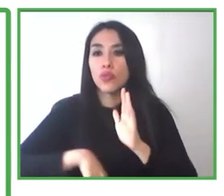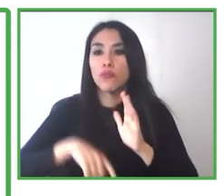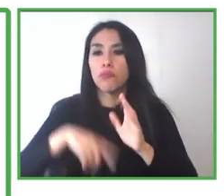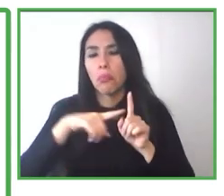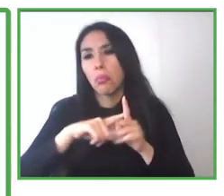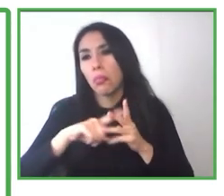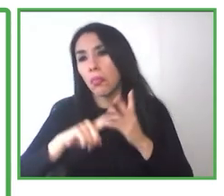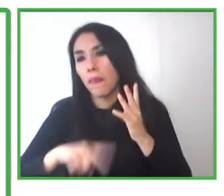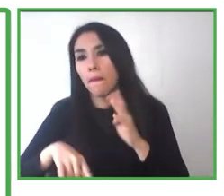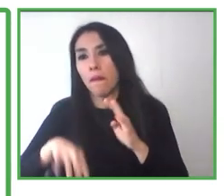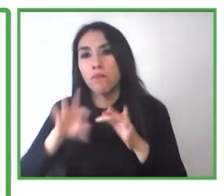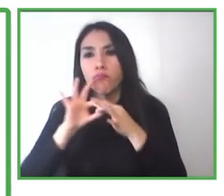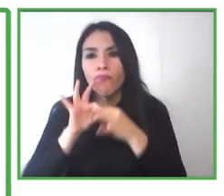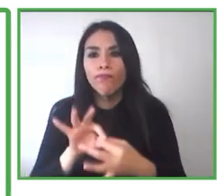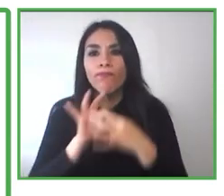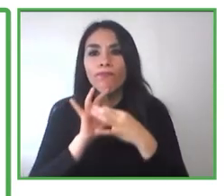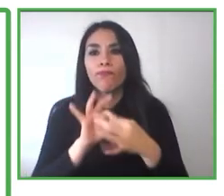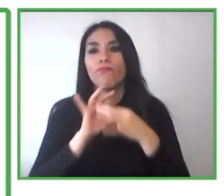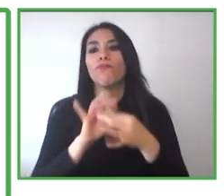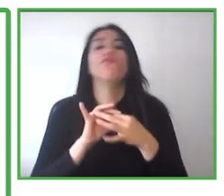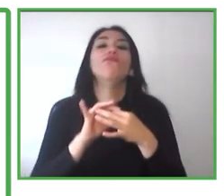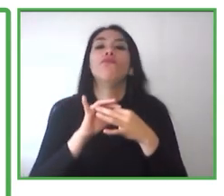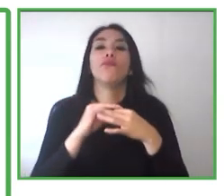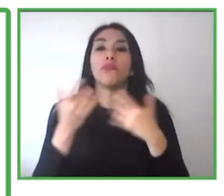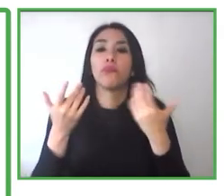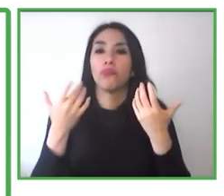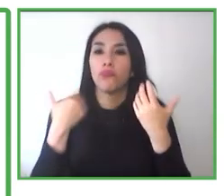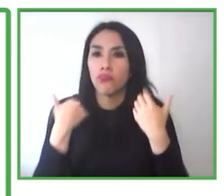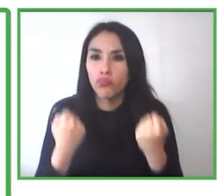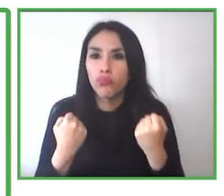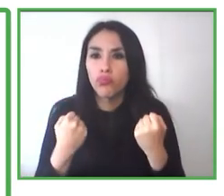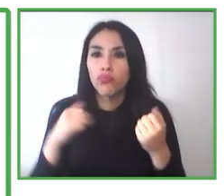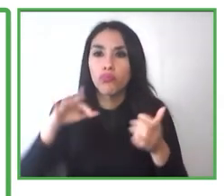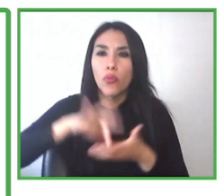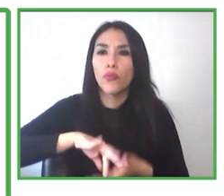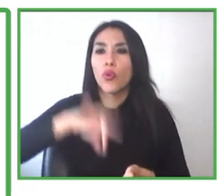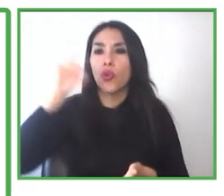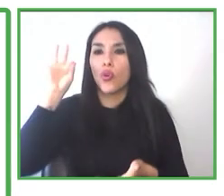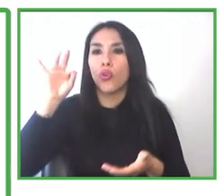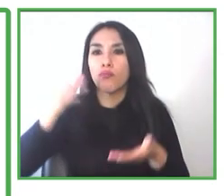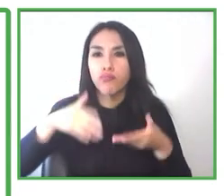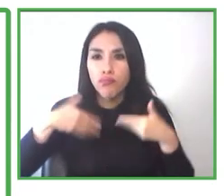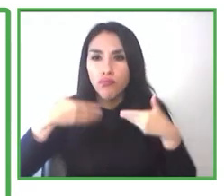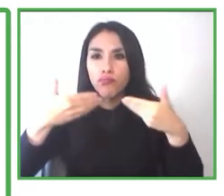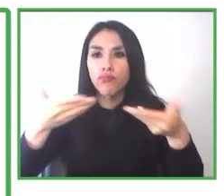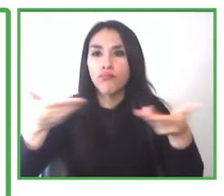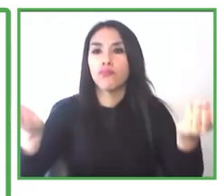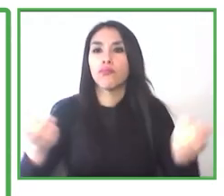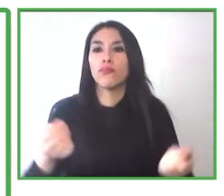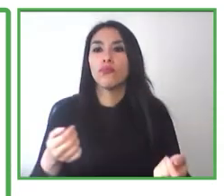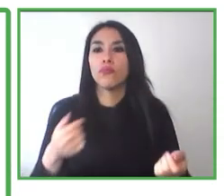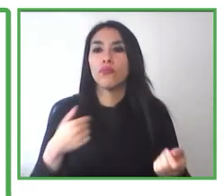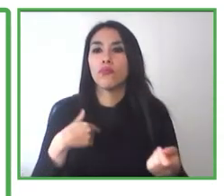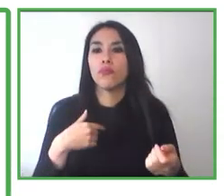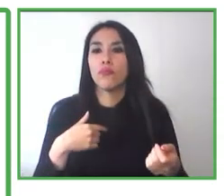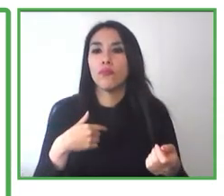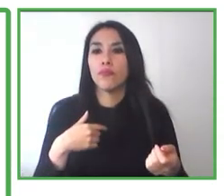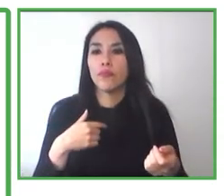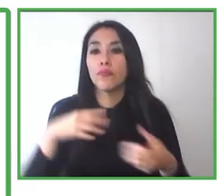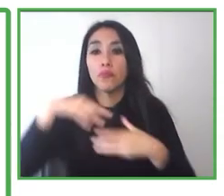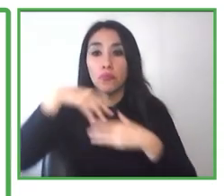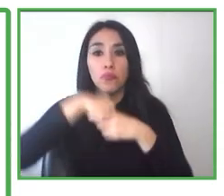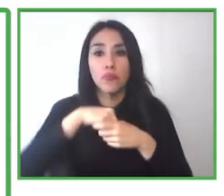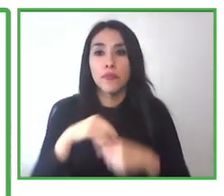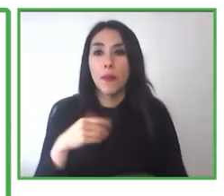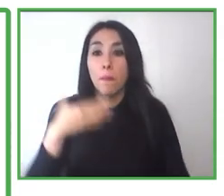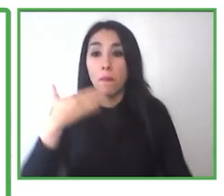territorial, podamos facilitar y favorecer la inclusión plena y efectiva de nuestros usuarios y usuarios del Departamento de Empleo y del